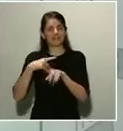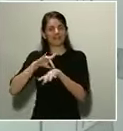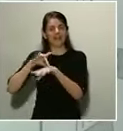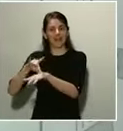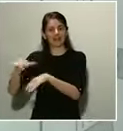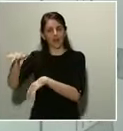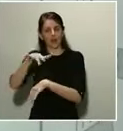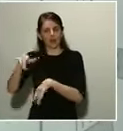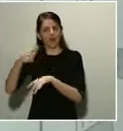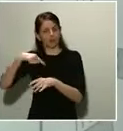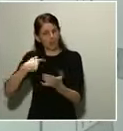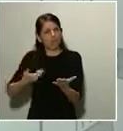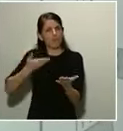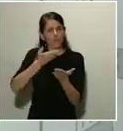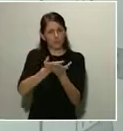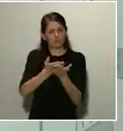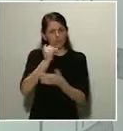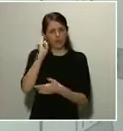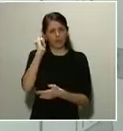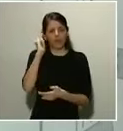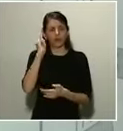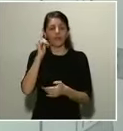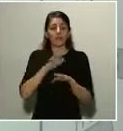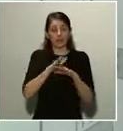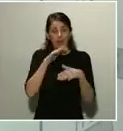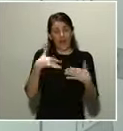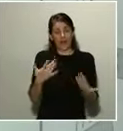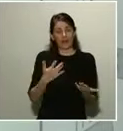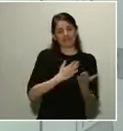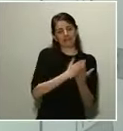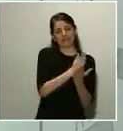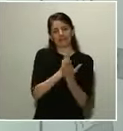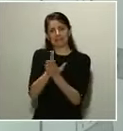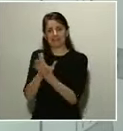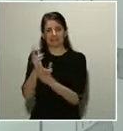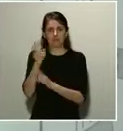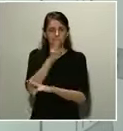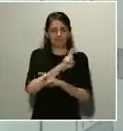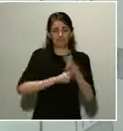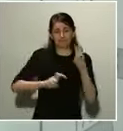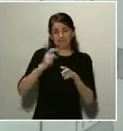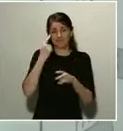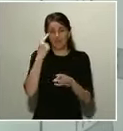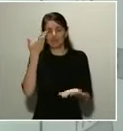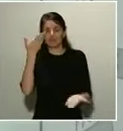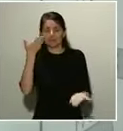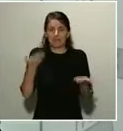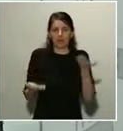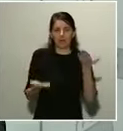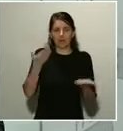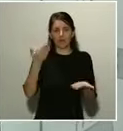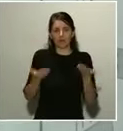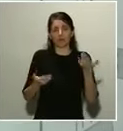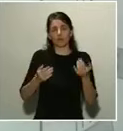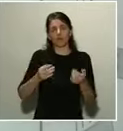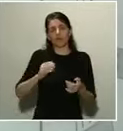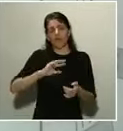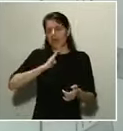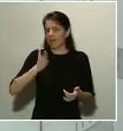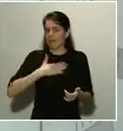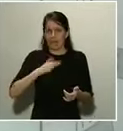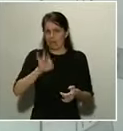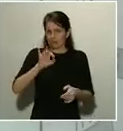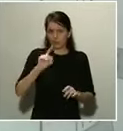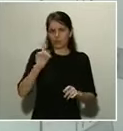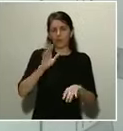las posibilidades. No alcanzaremos el Consejo de Ministros de mañana, pero muy probablemente lo haremos